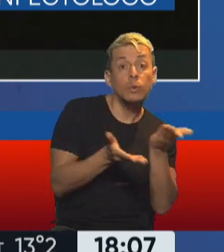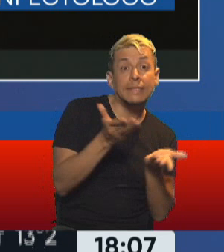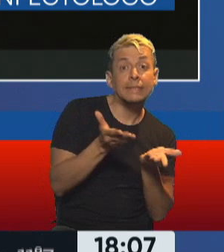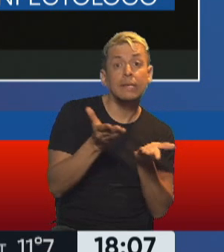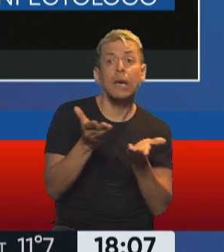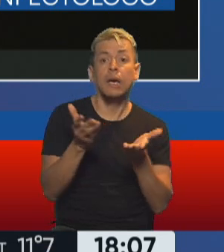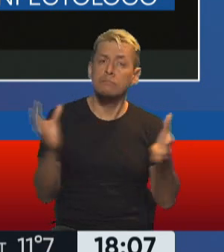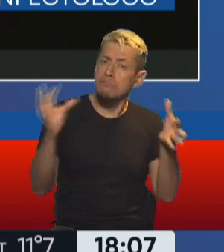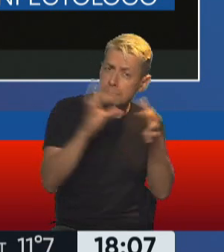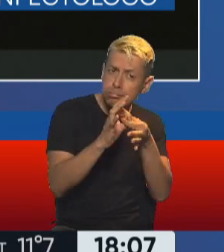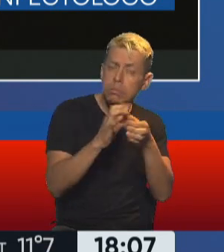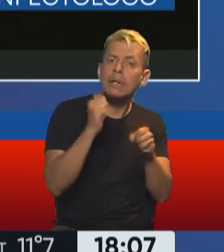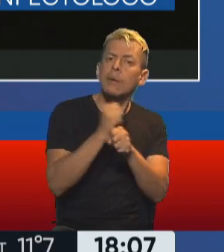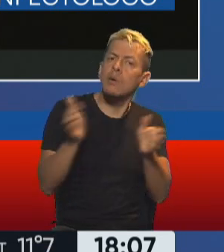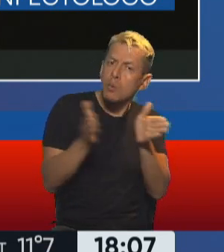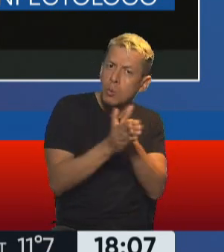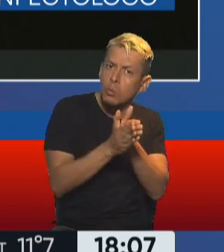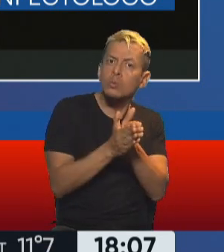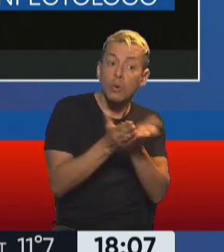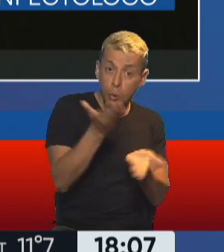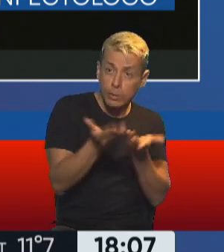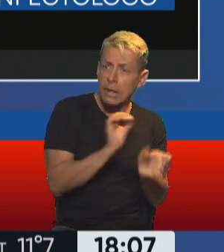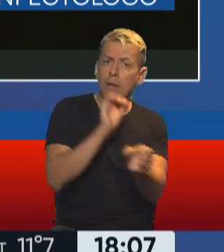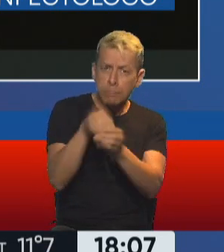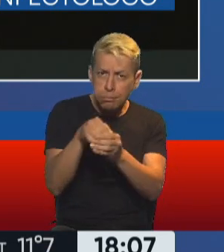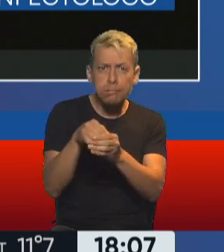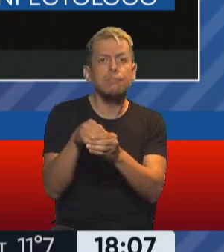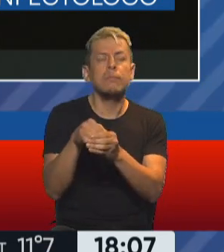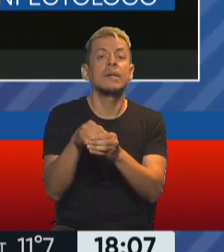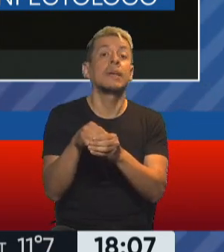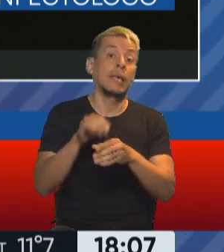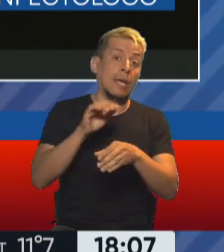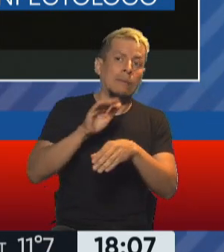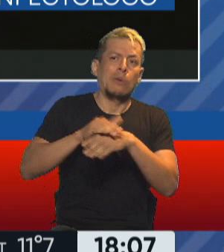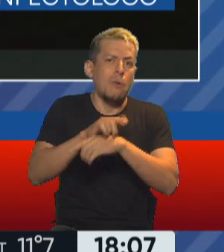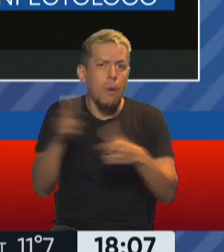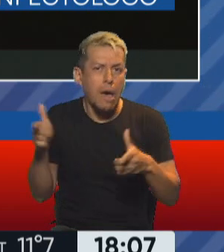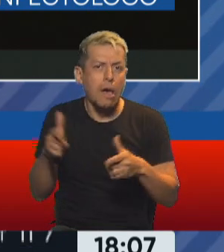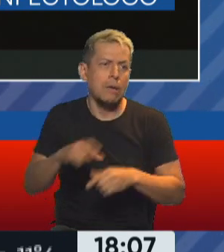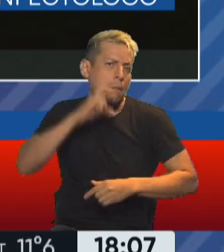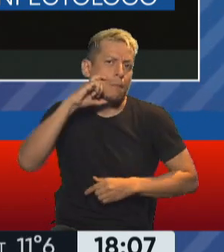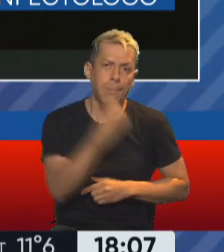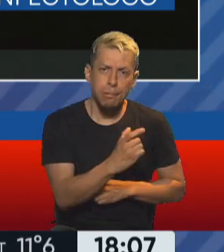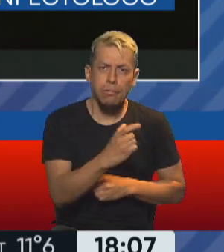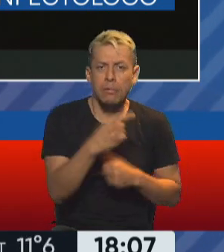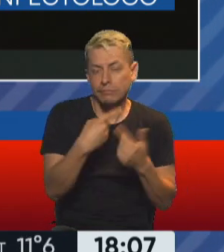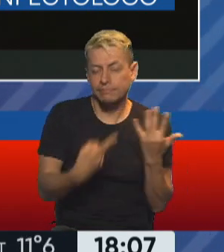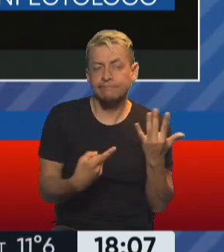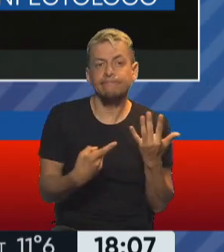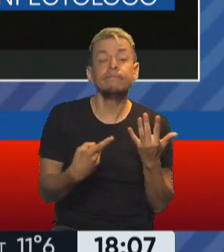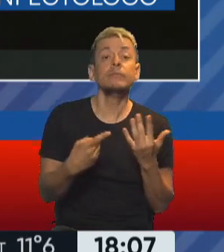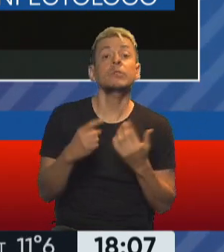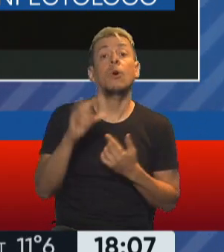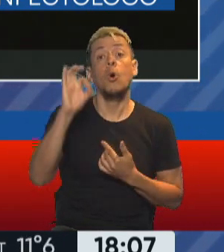que también obre en consecuencia. Hablamos de irresponsabilidades también, hablamos de incumplimientos. A nivel global la OMS